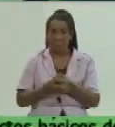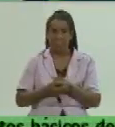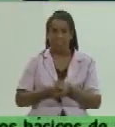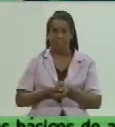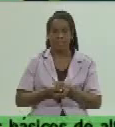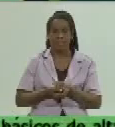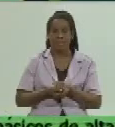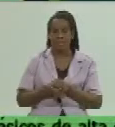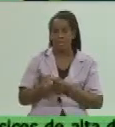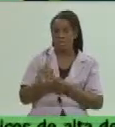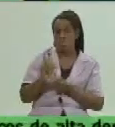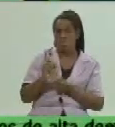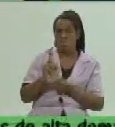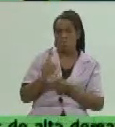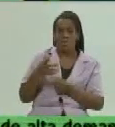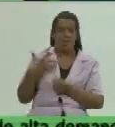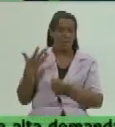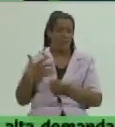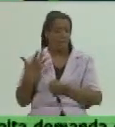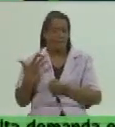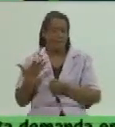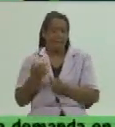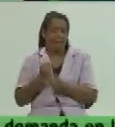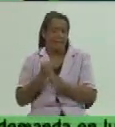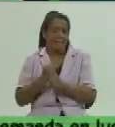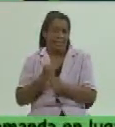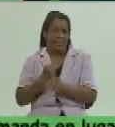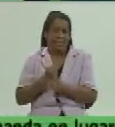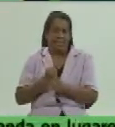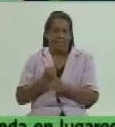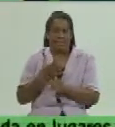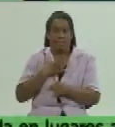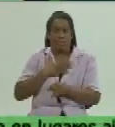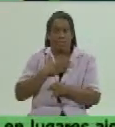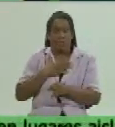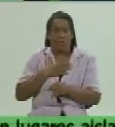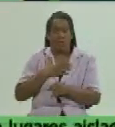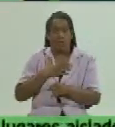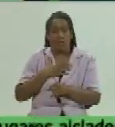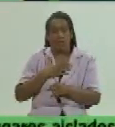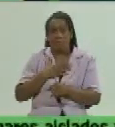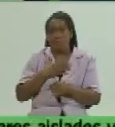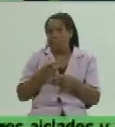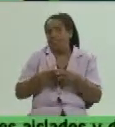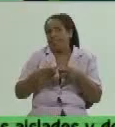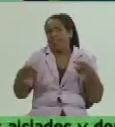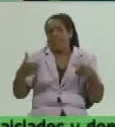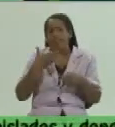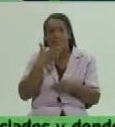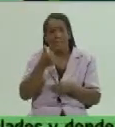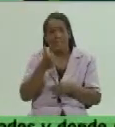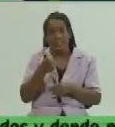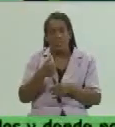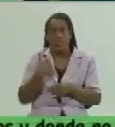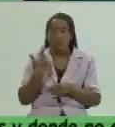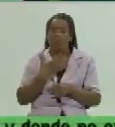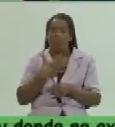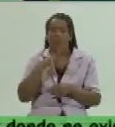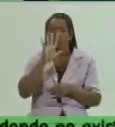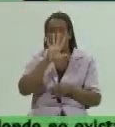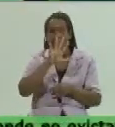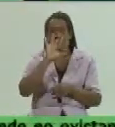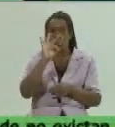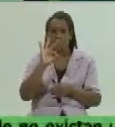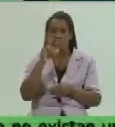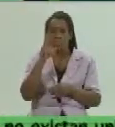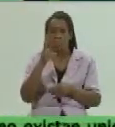ver no es una actividad que sea de la que nosotros tengamos con mayor deficiencia hoy nosotros los 581 carretilleros